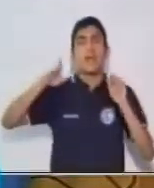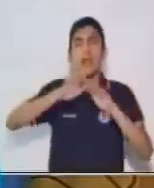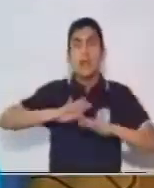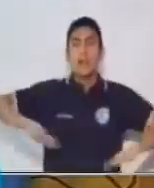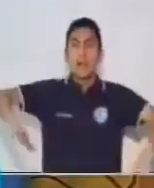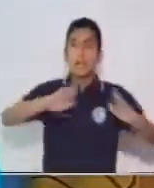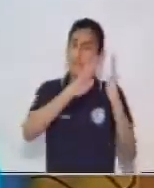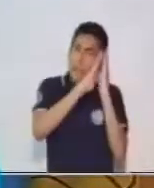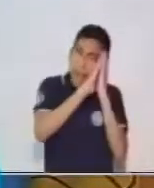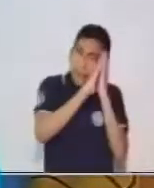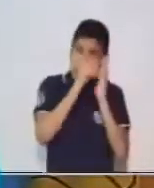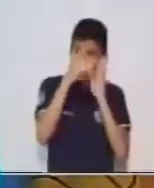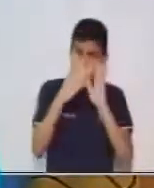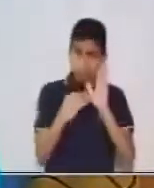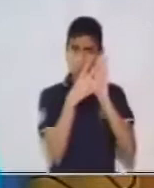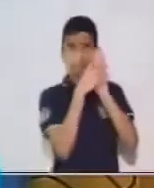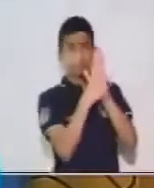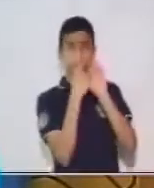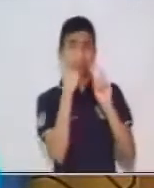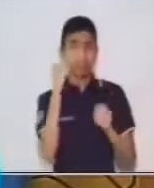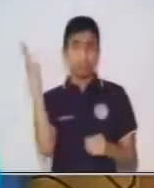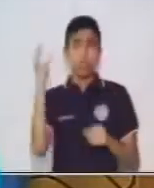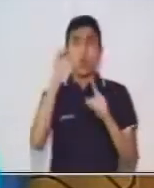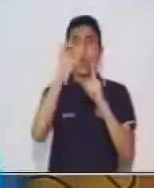Vamos a hacer